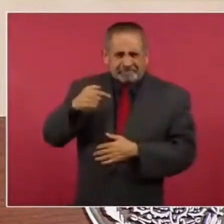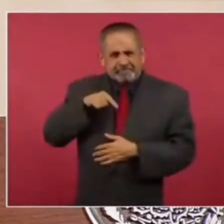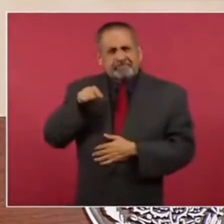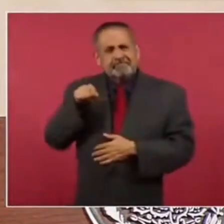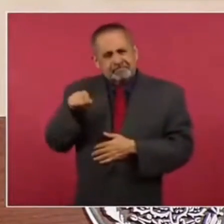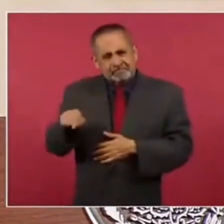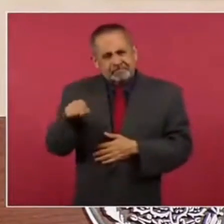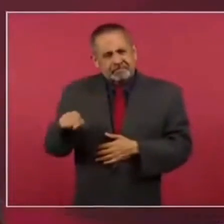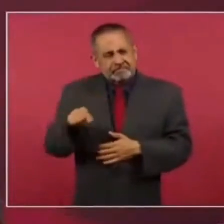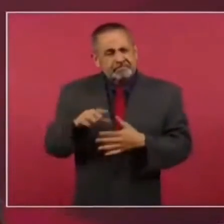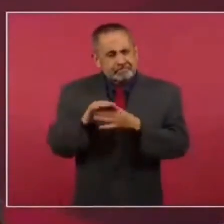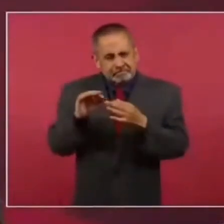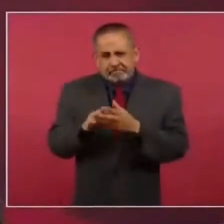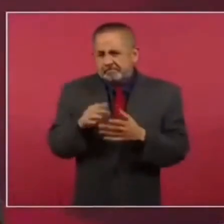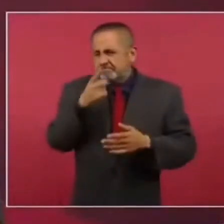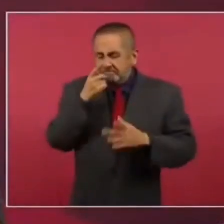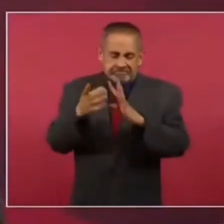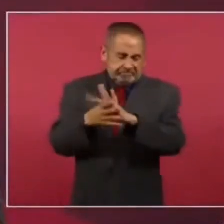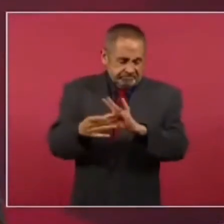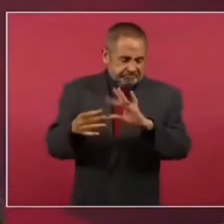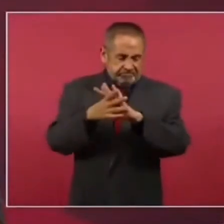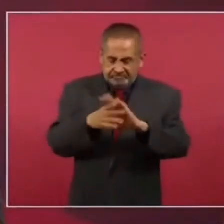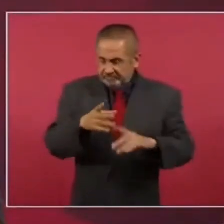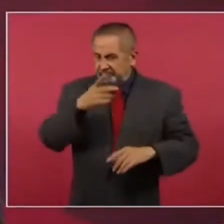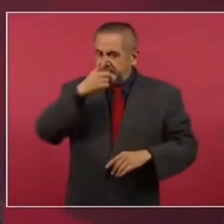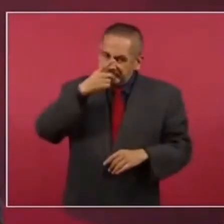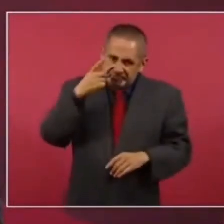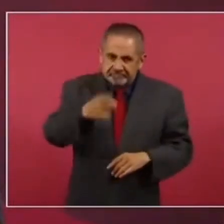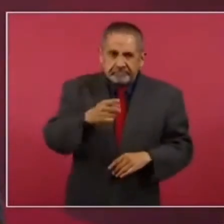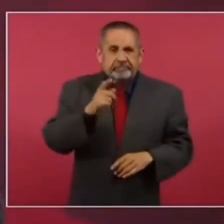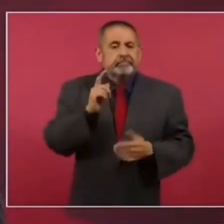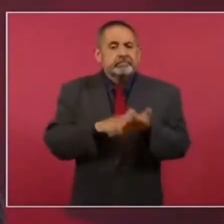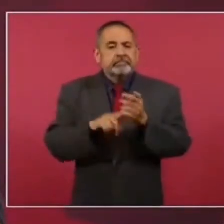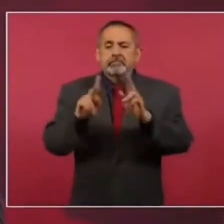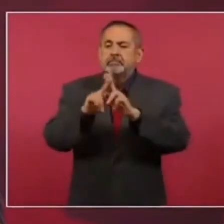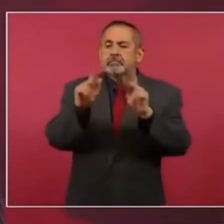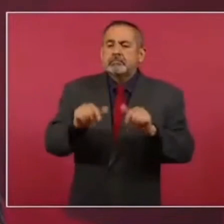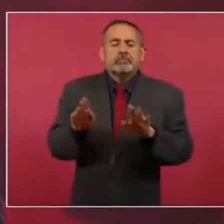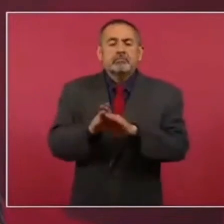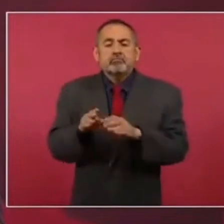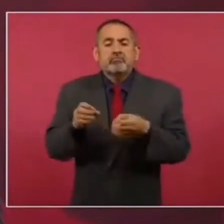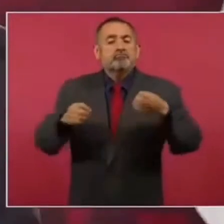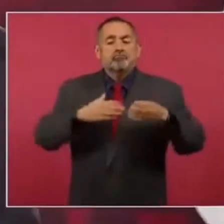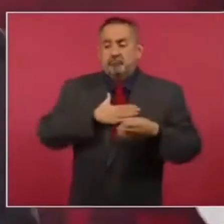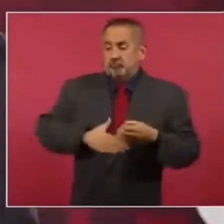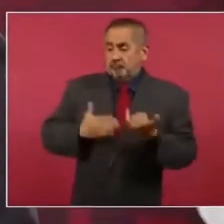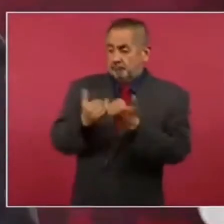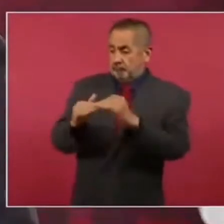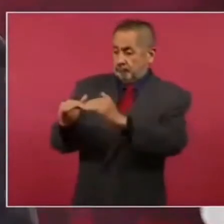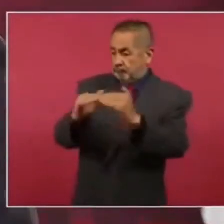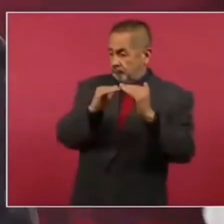sosteniendo que la paz es fruto de la justicia.